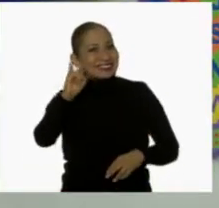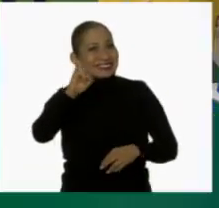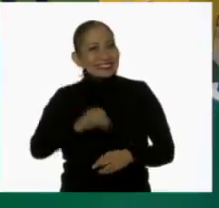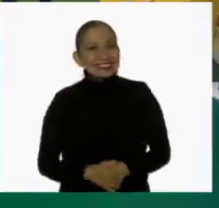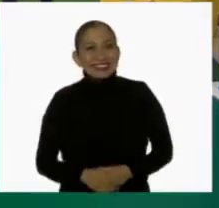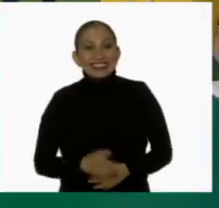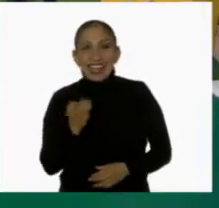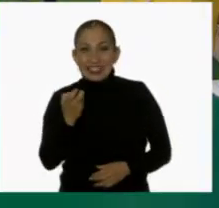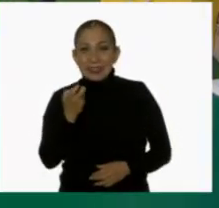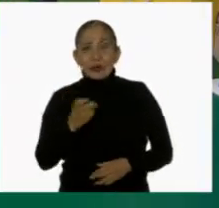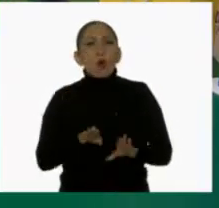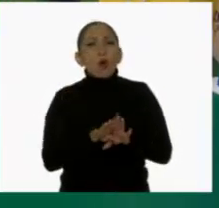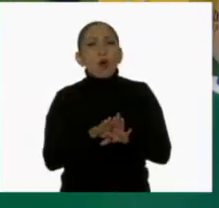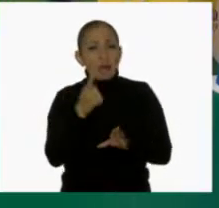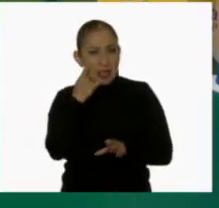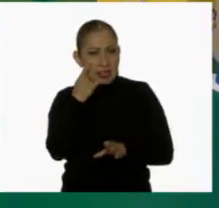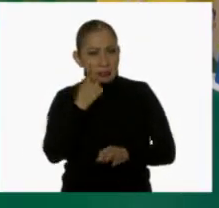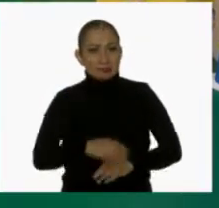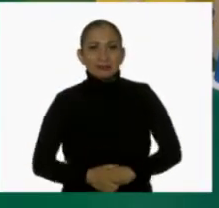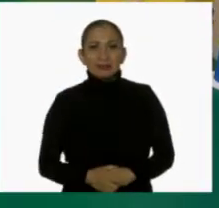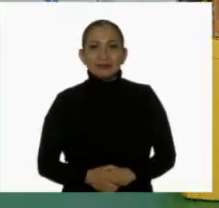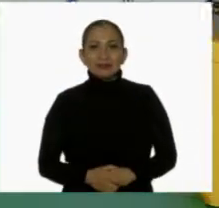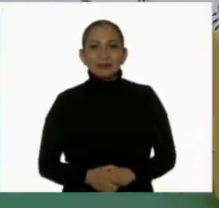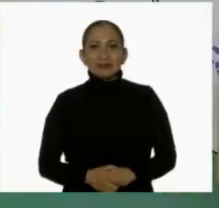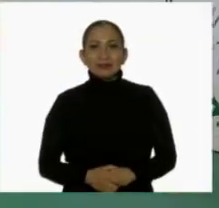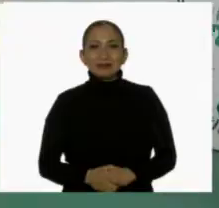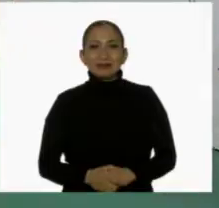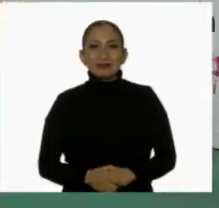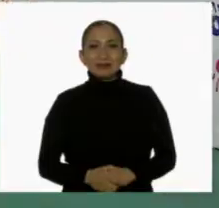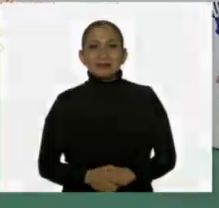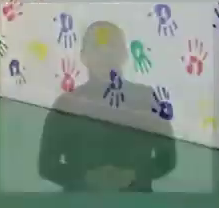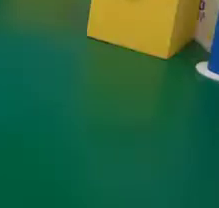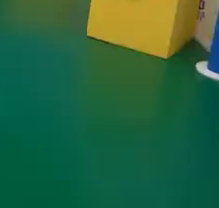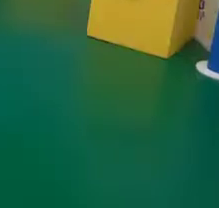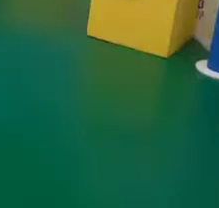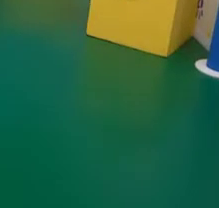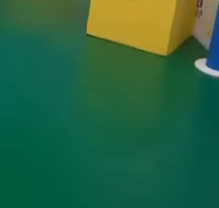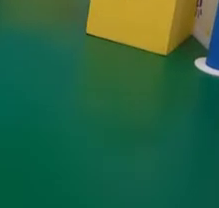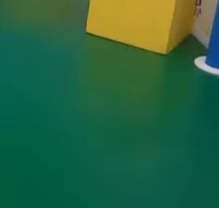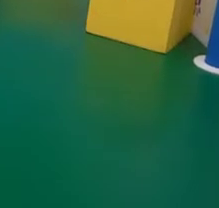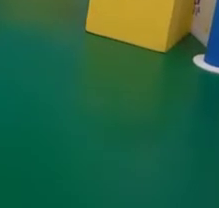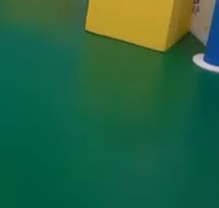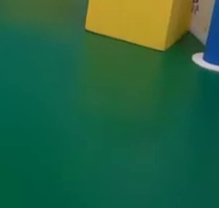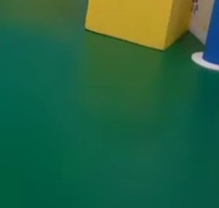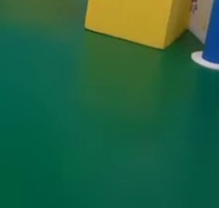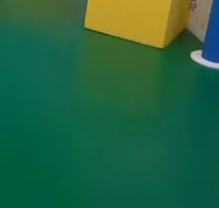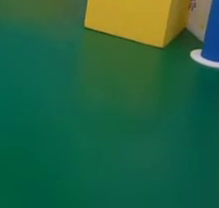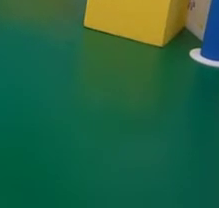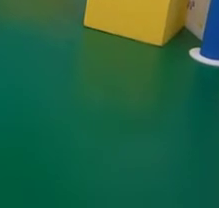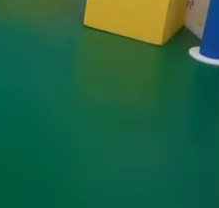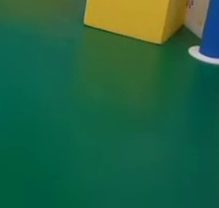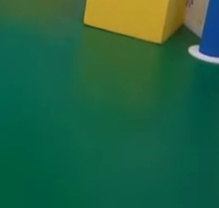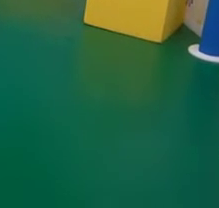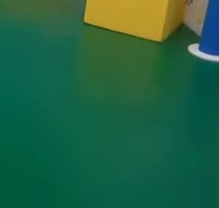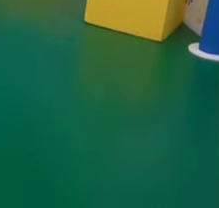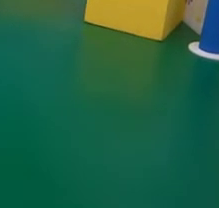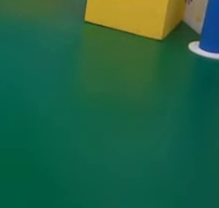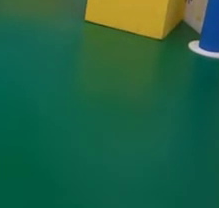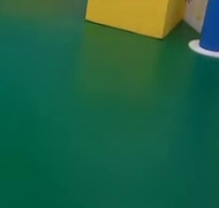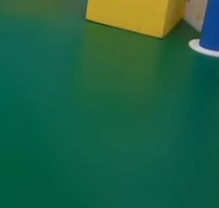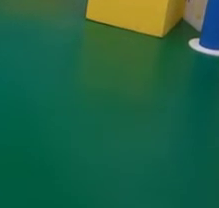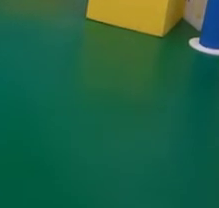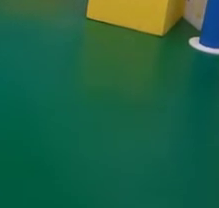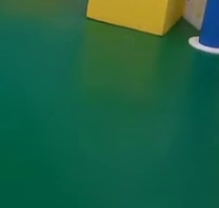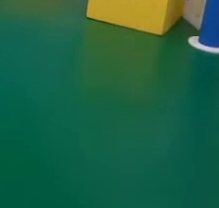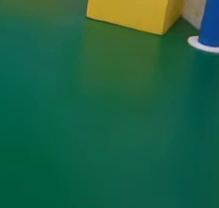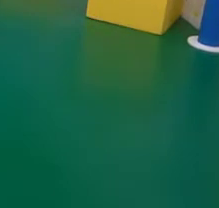¡Movernos! Exactamente. ¿Y cómo nos vamos a mover? Otra vez con el jugo. Unas carreritas a recoger las tapas. ¿Listo? Muy bien. ¿Cómo nos vamos a desplazar? ¿Lateral? Como el